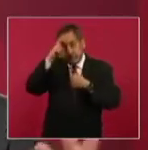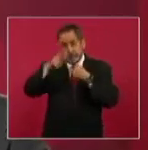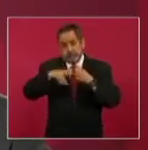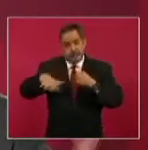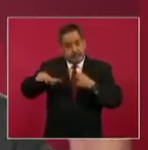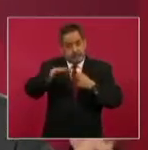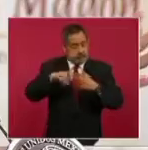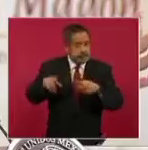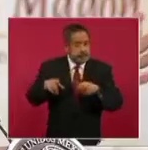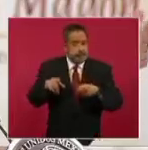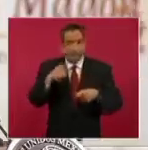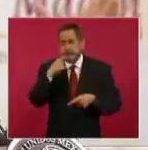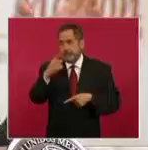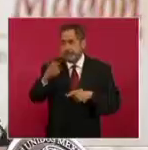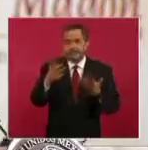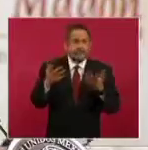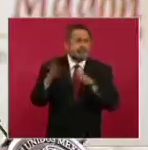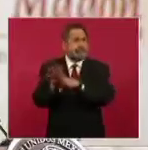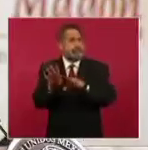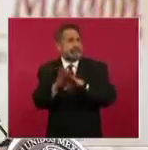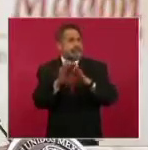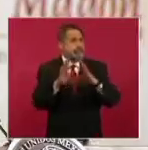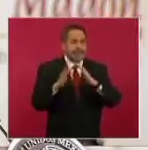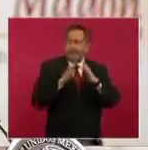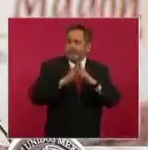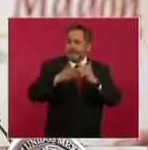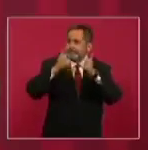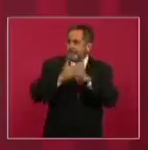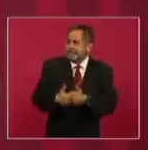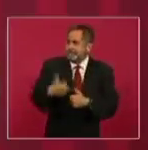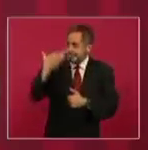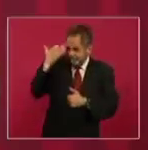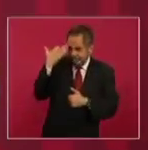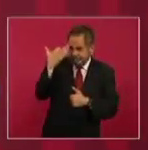por el hecho de que se mantenían confinamientos muy, muy restringidos.